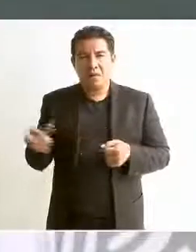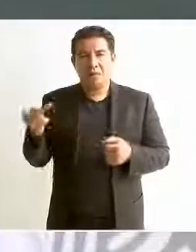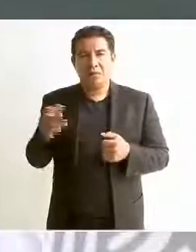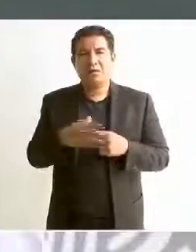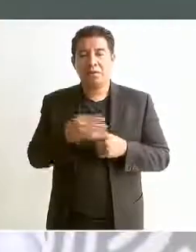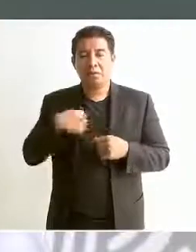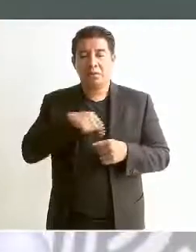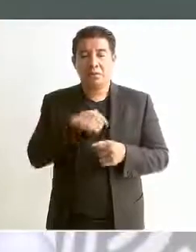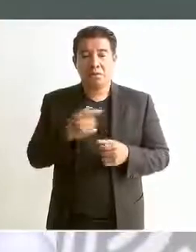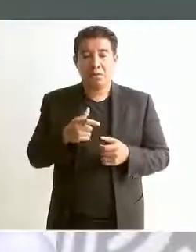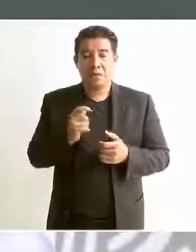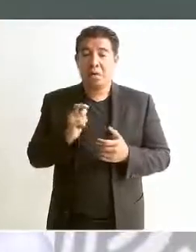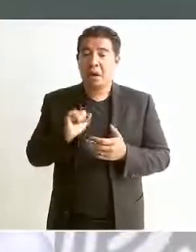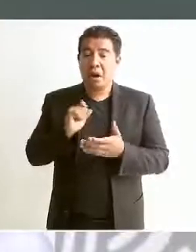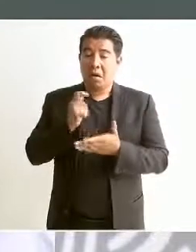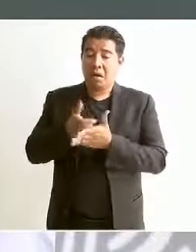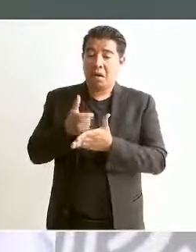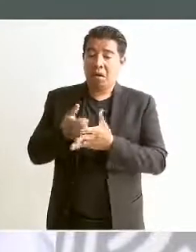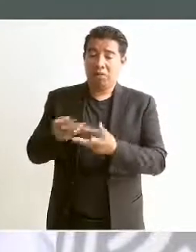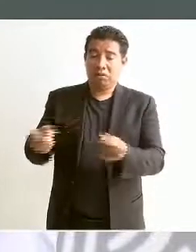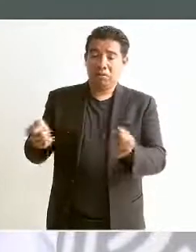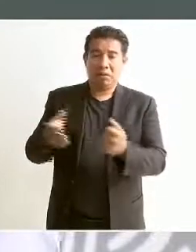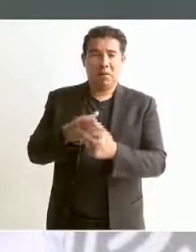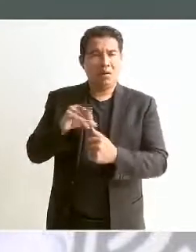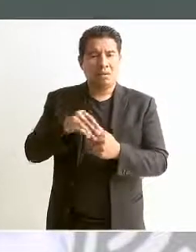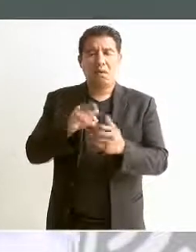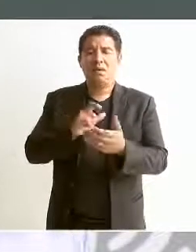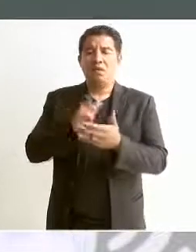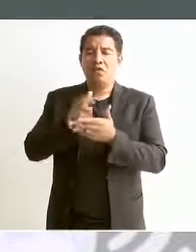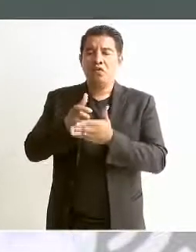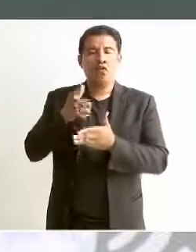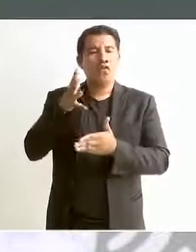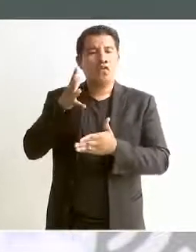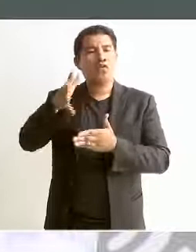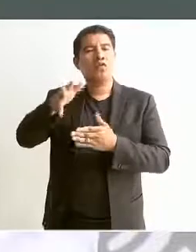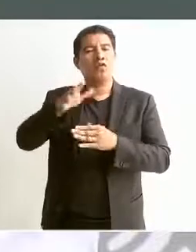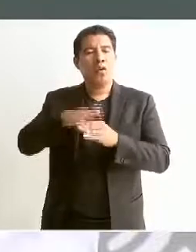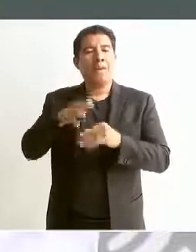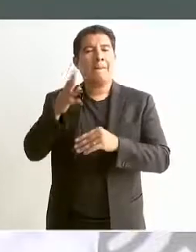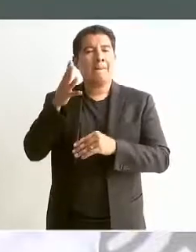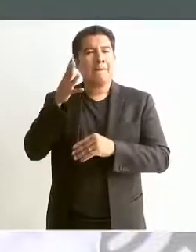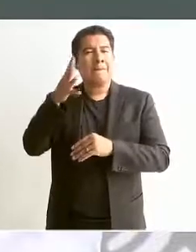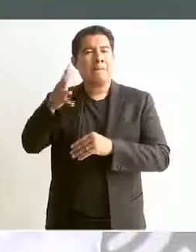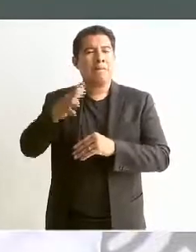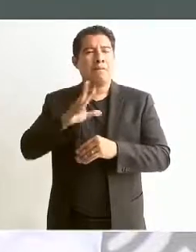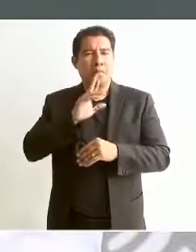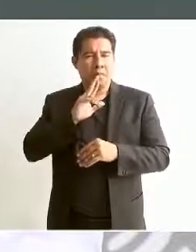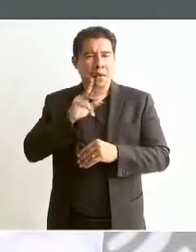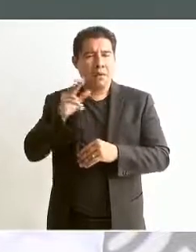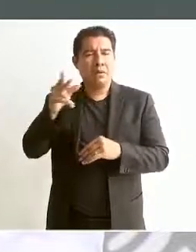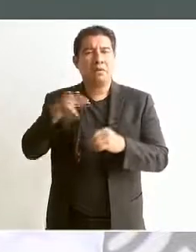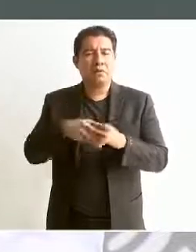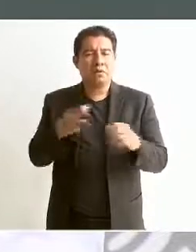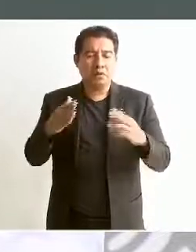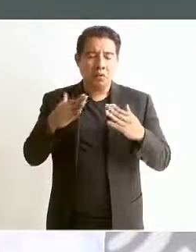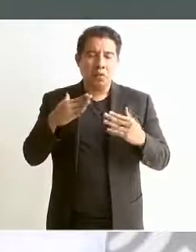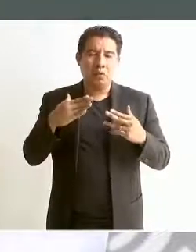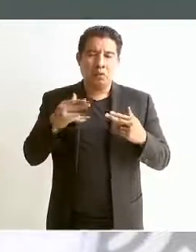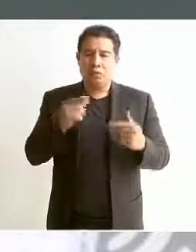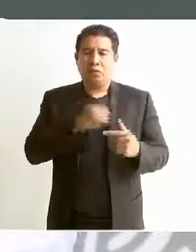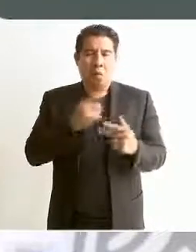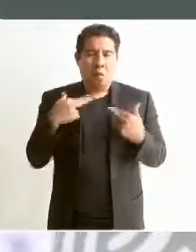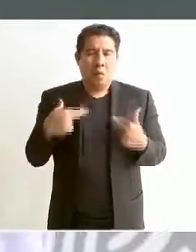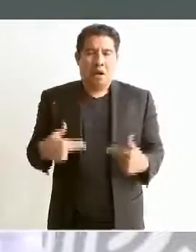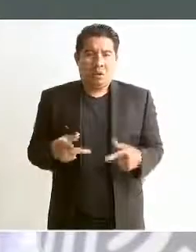una inversión. No solo es un acto profundamente humano, sino